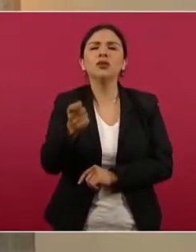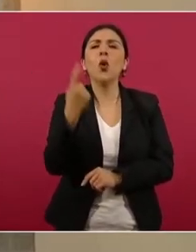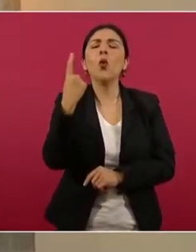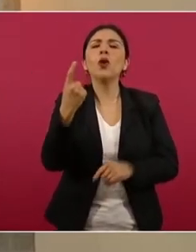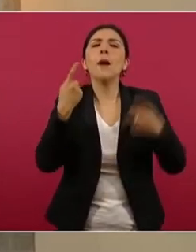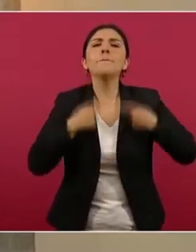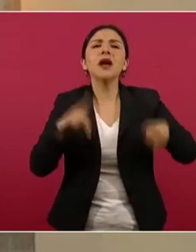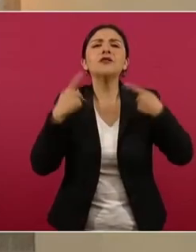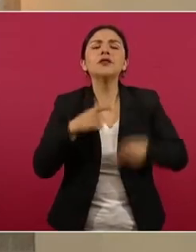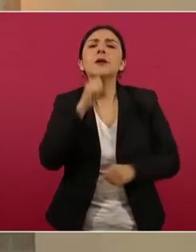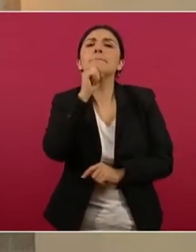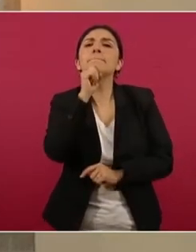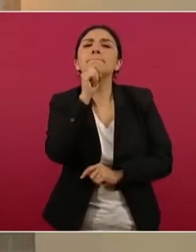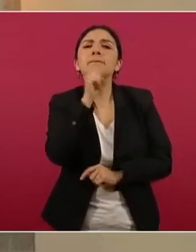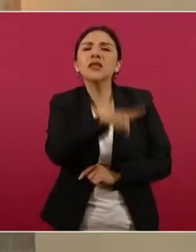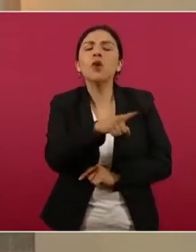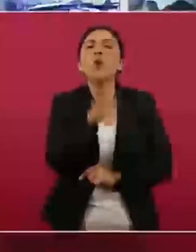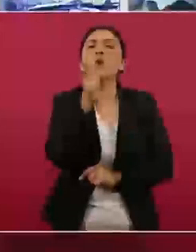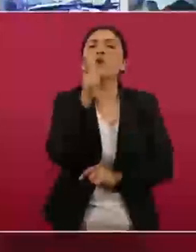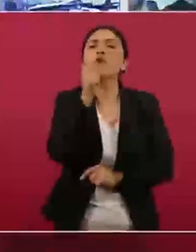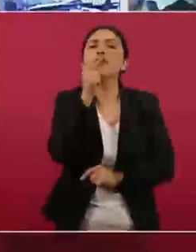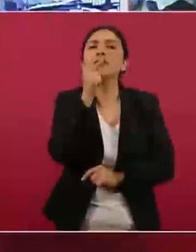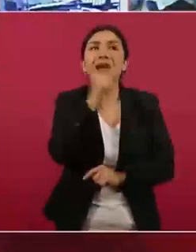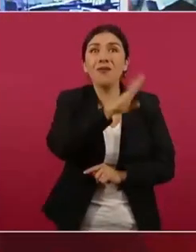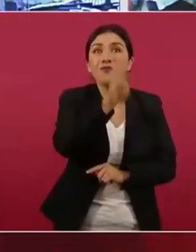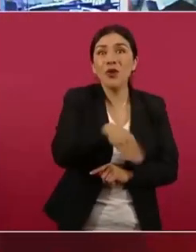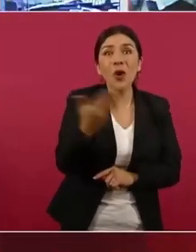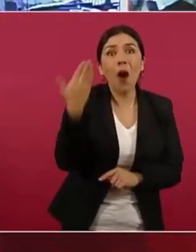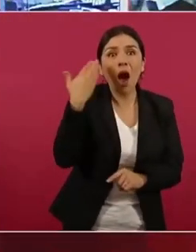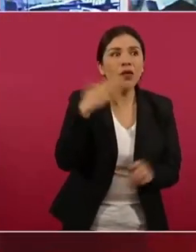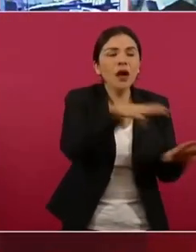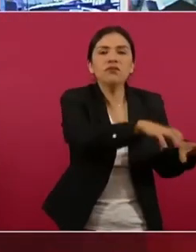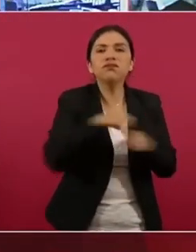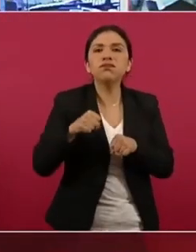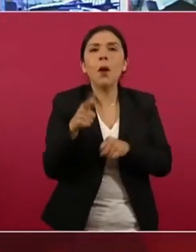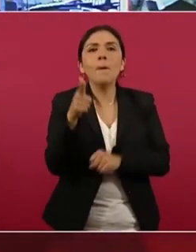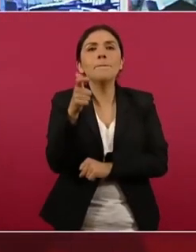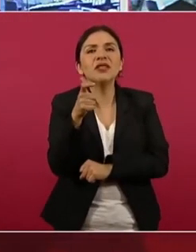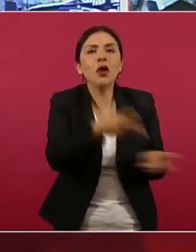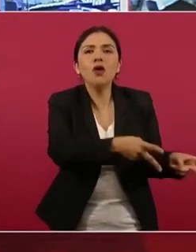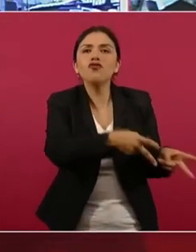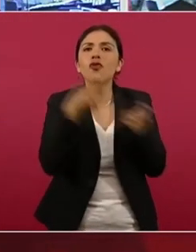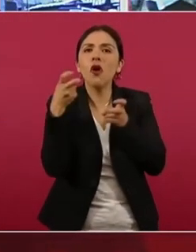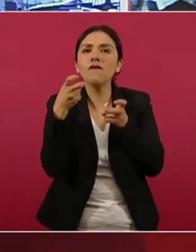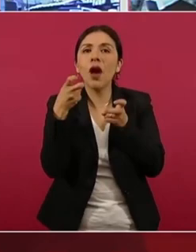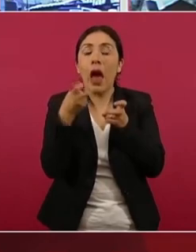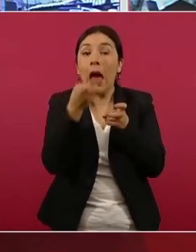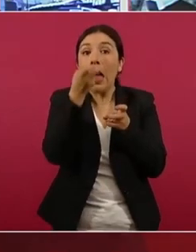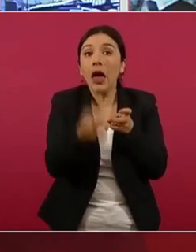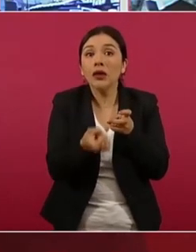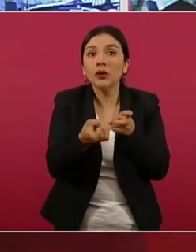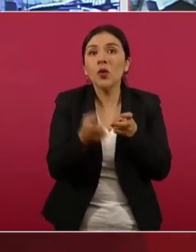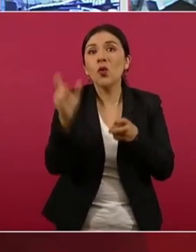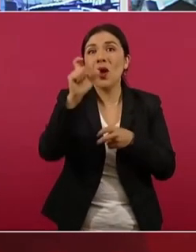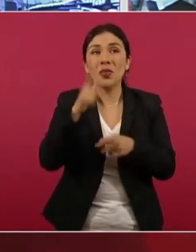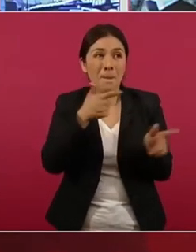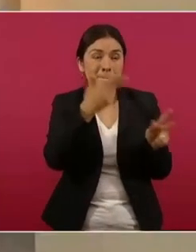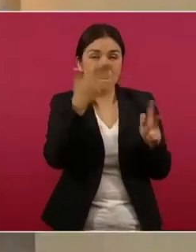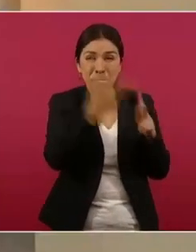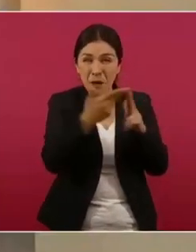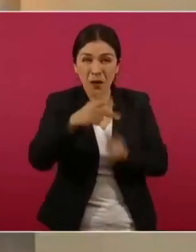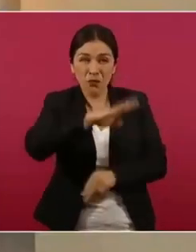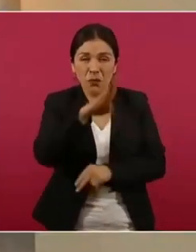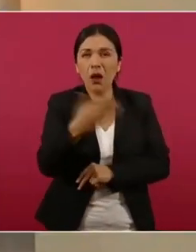tres elementos de seguridad pública fallecidos. Dicha arma fue robada precisamente en ese evento